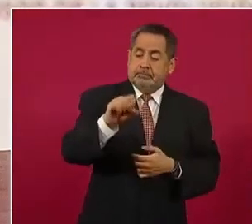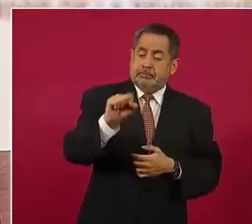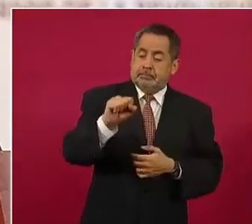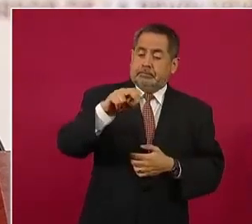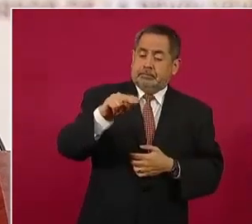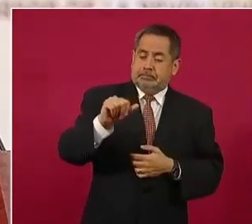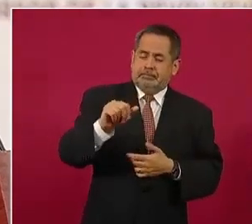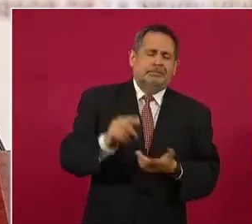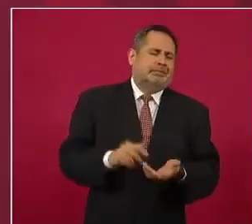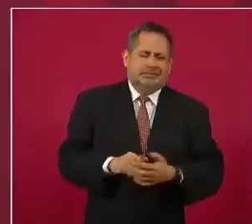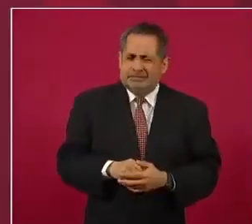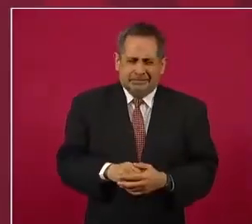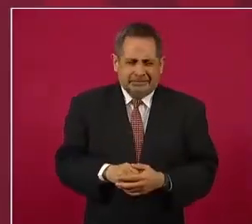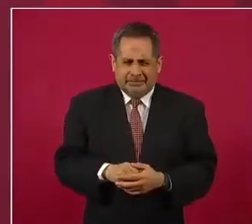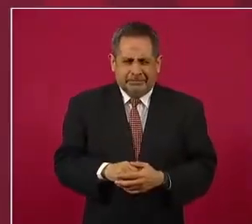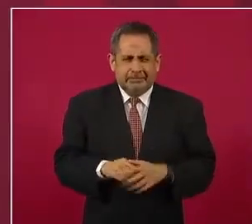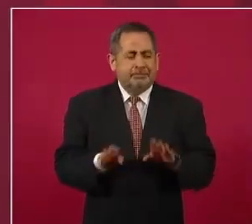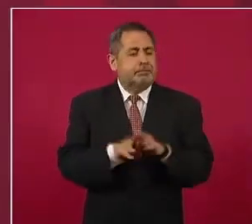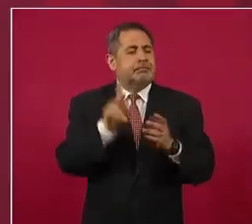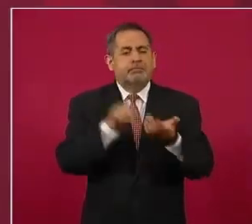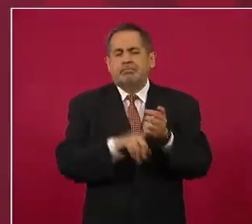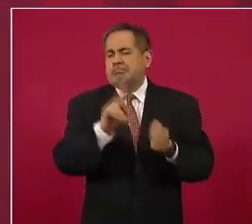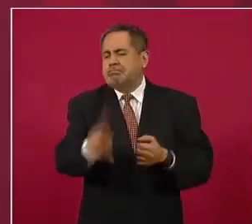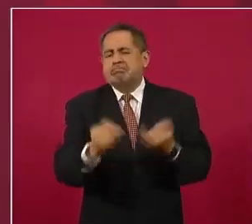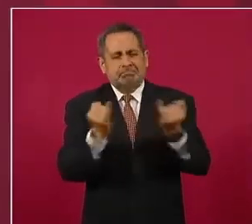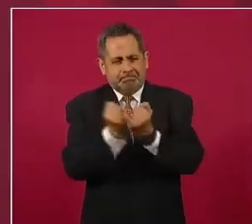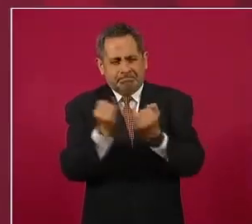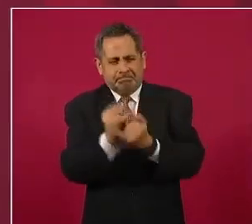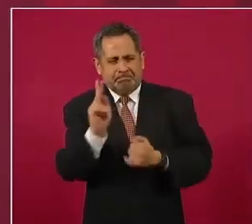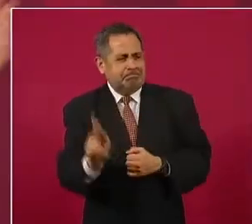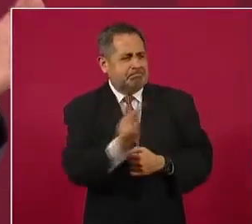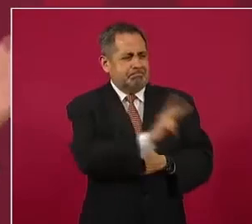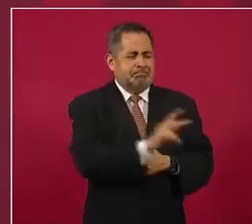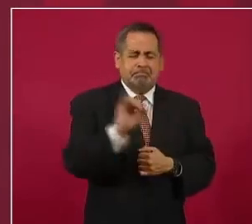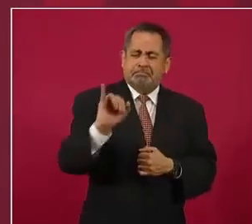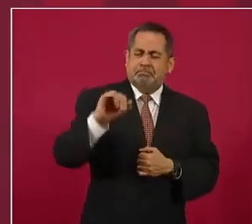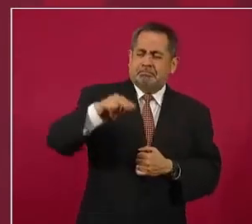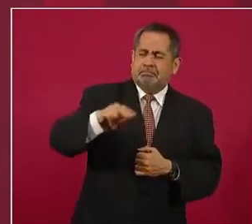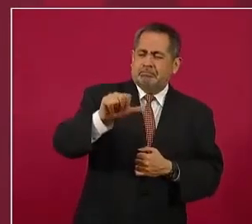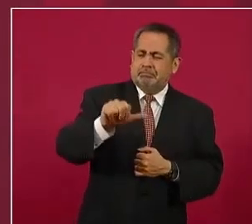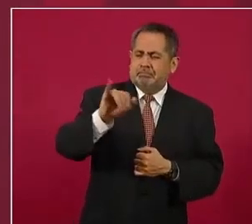como el Instituto de la Transparencia y muchos más.